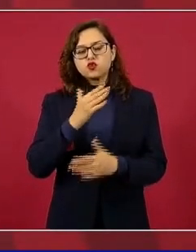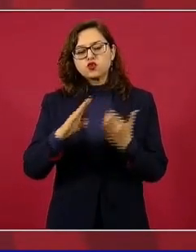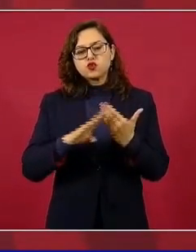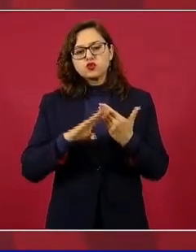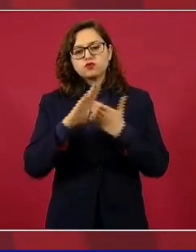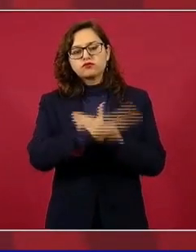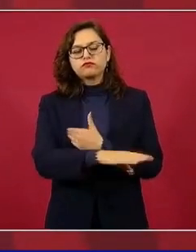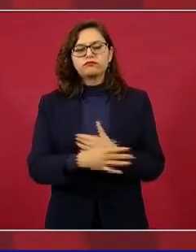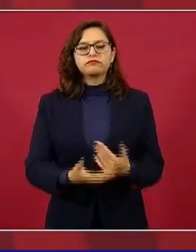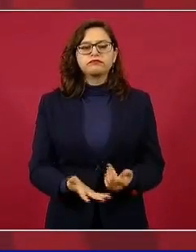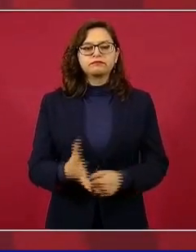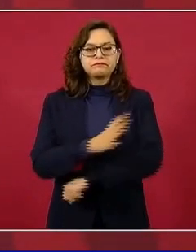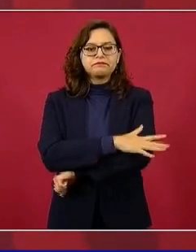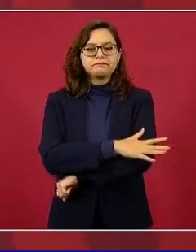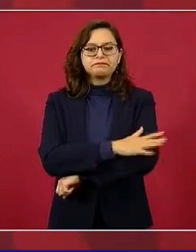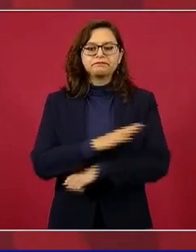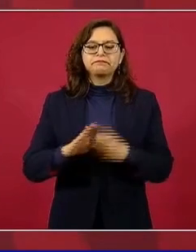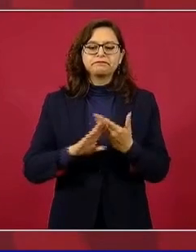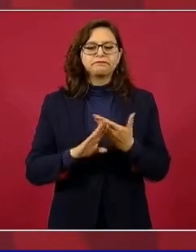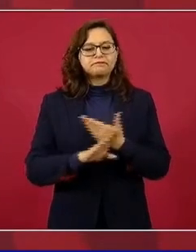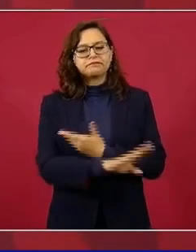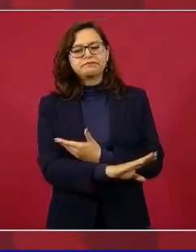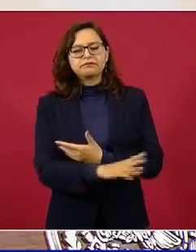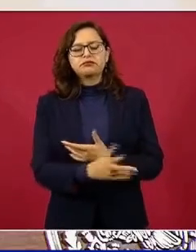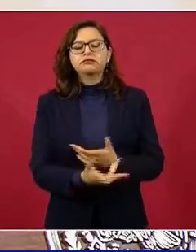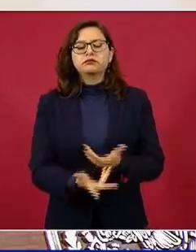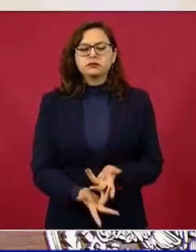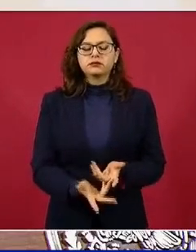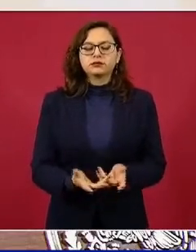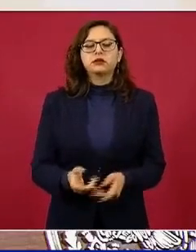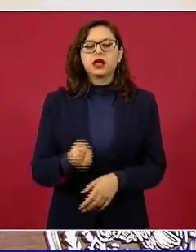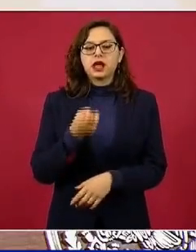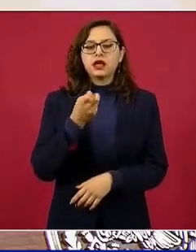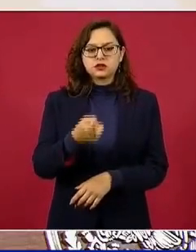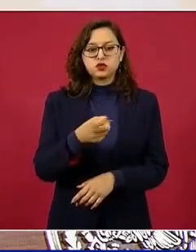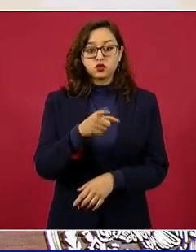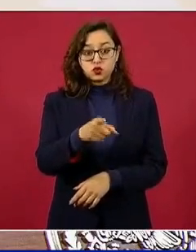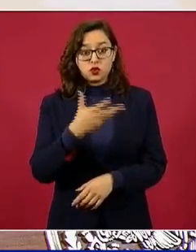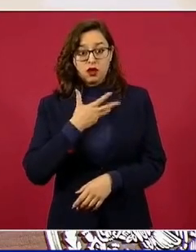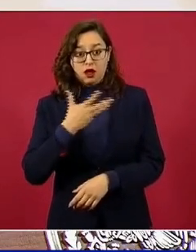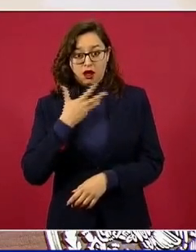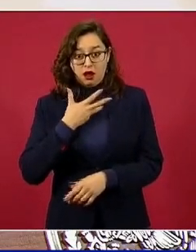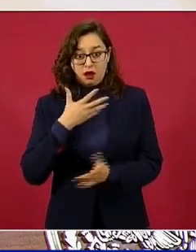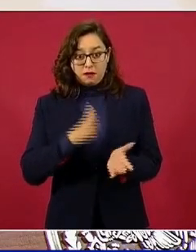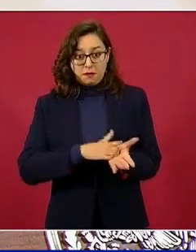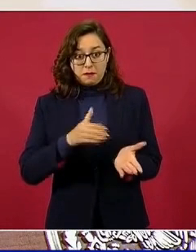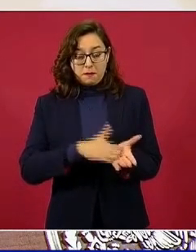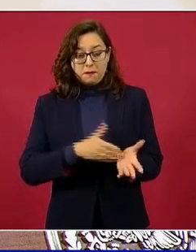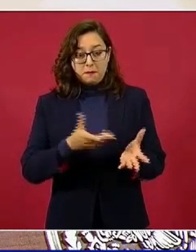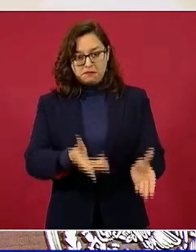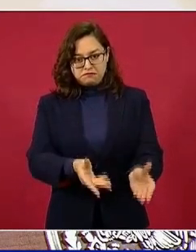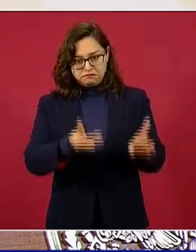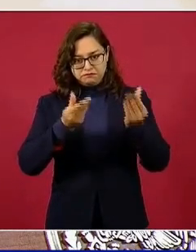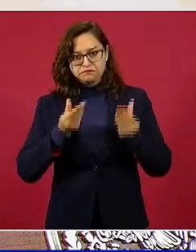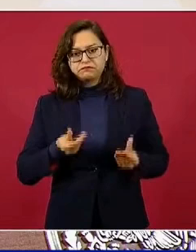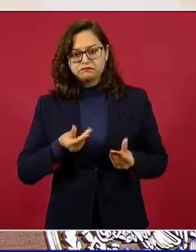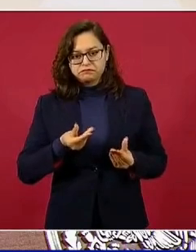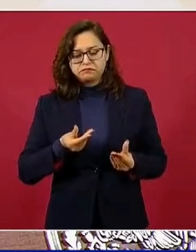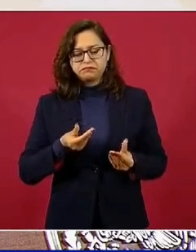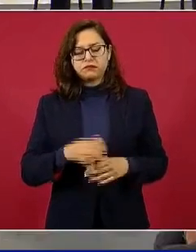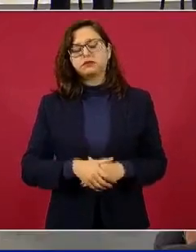influyentismo. Entonces, nos entregas esa información.